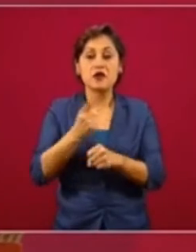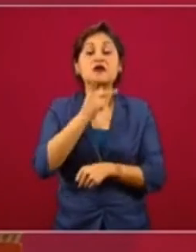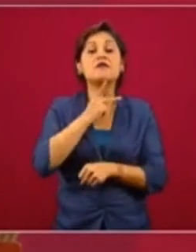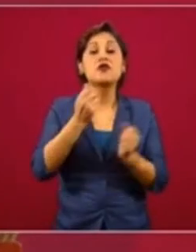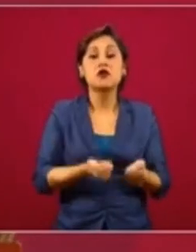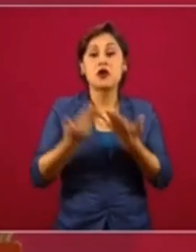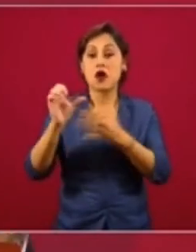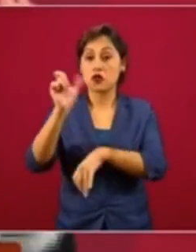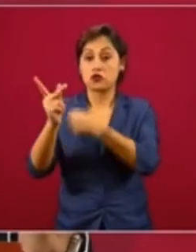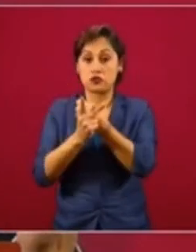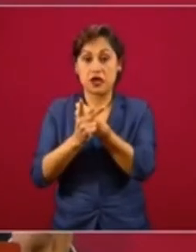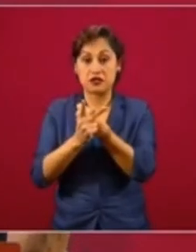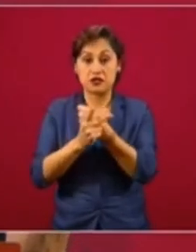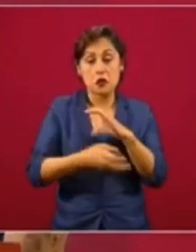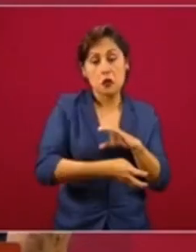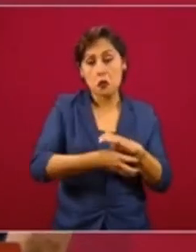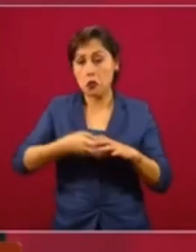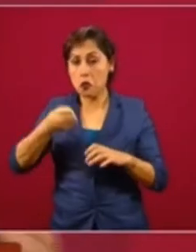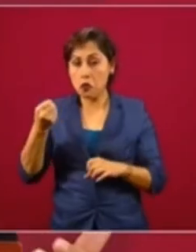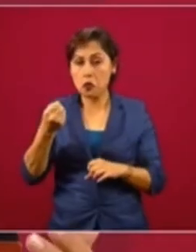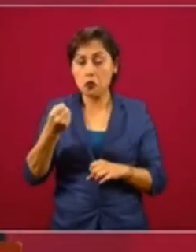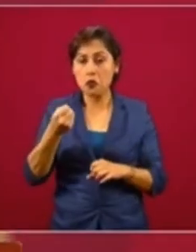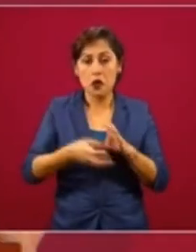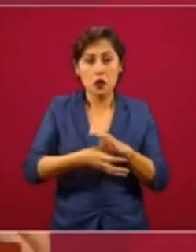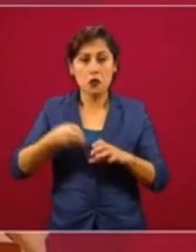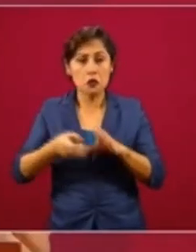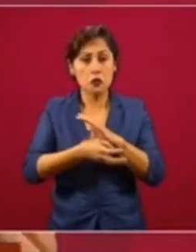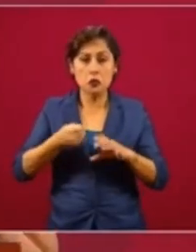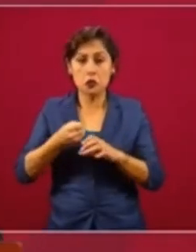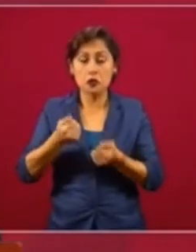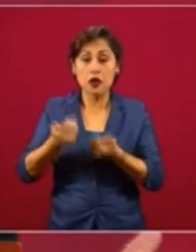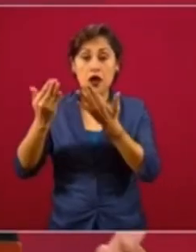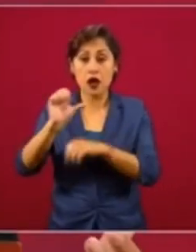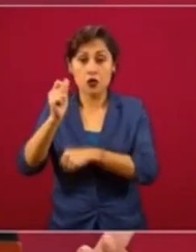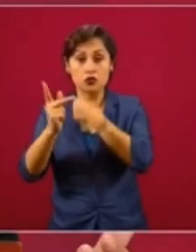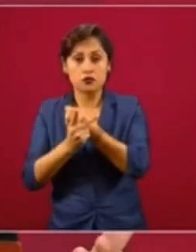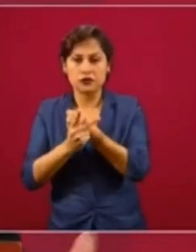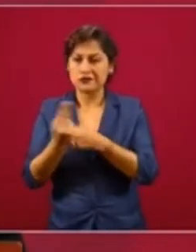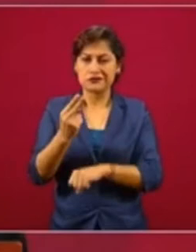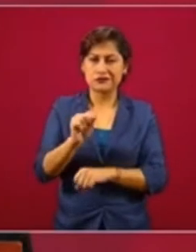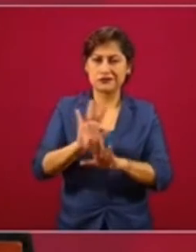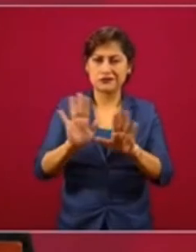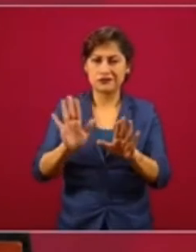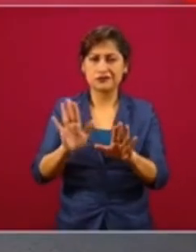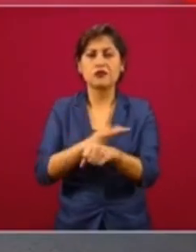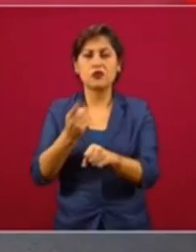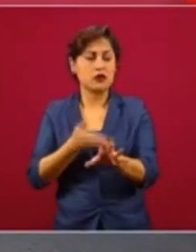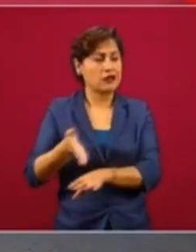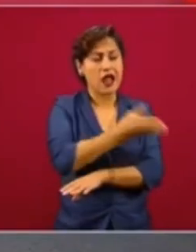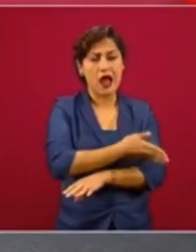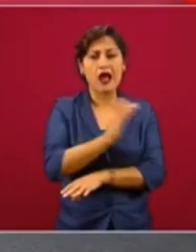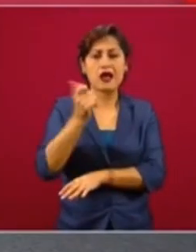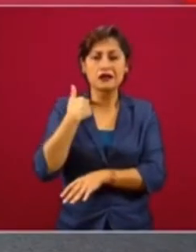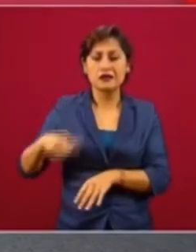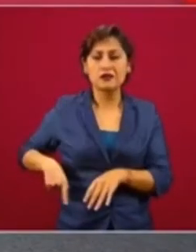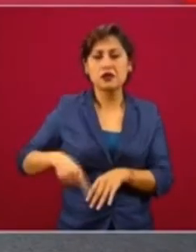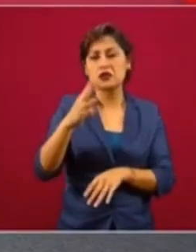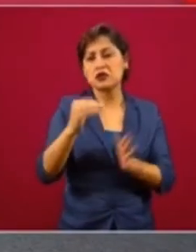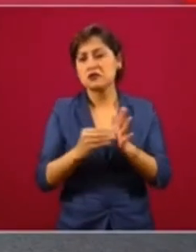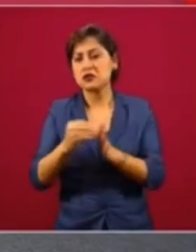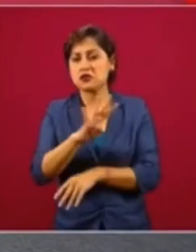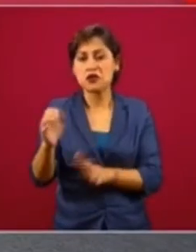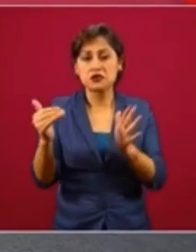necesitamos extraer un recurso no renovable como se hizo hasta en 3.400.000 barriles diarios,